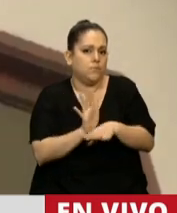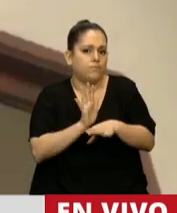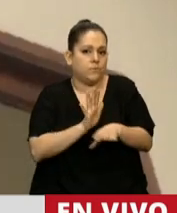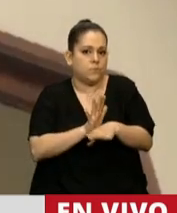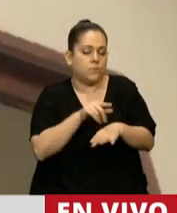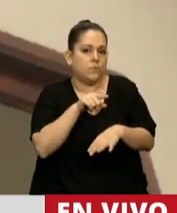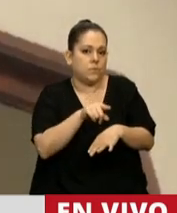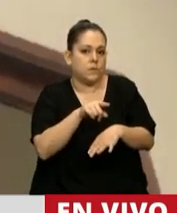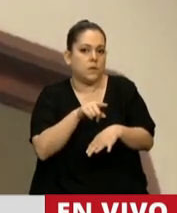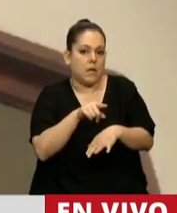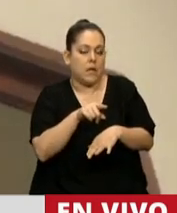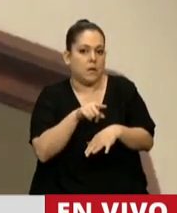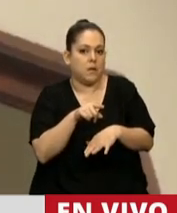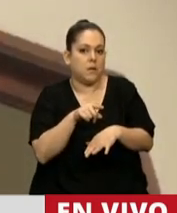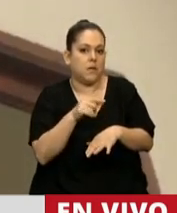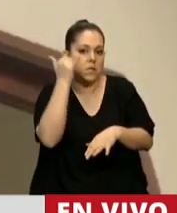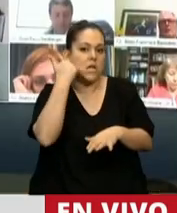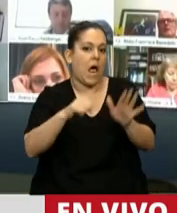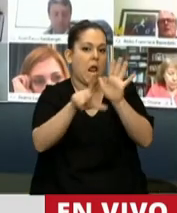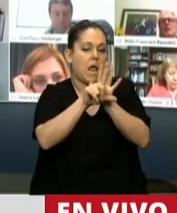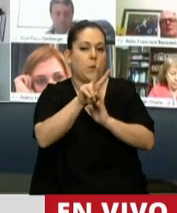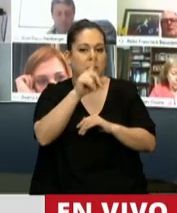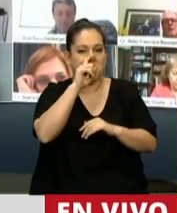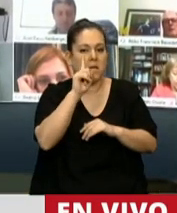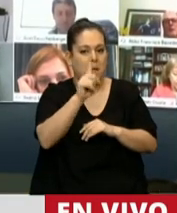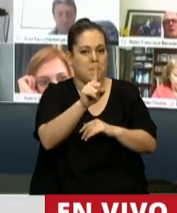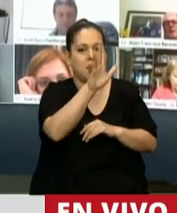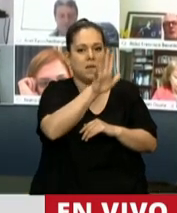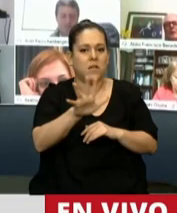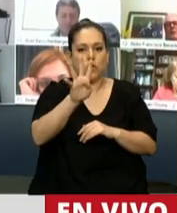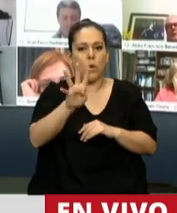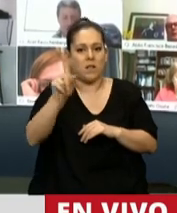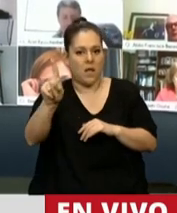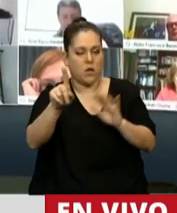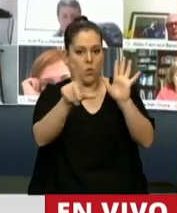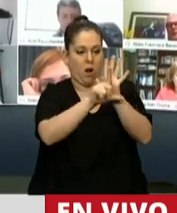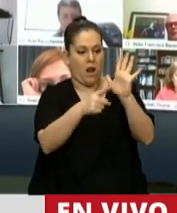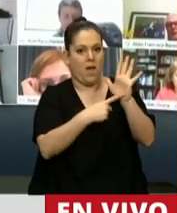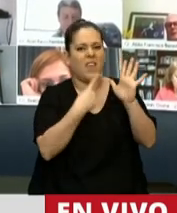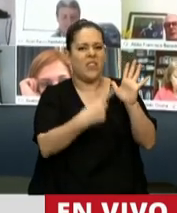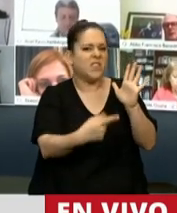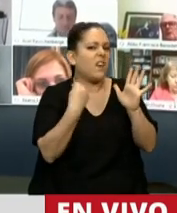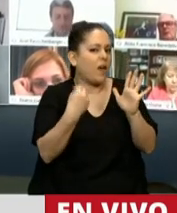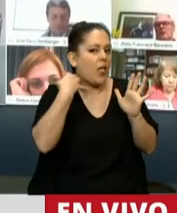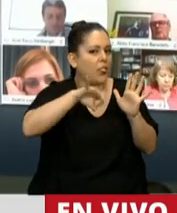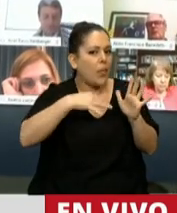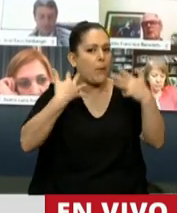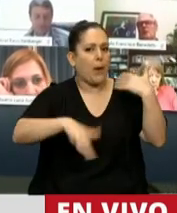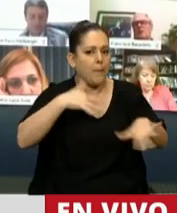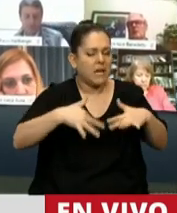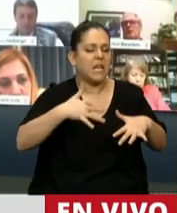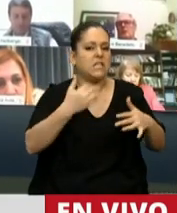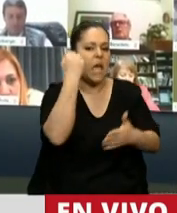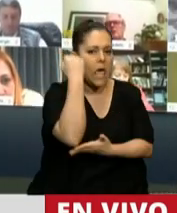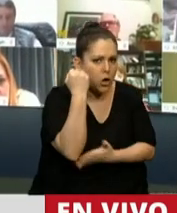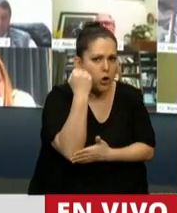contemplada en la ley 27.541. Tiene que ser una emergencia económica, laboral,